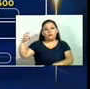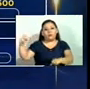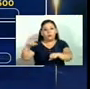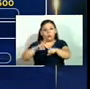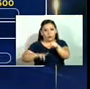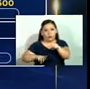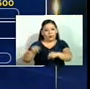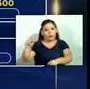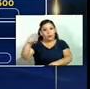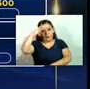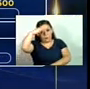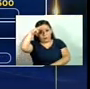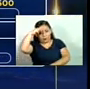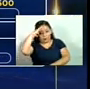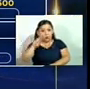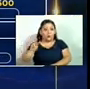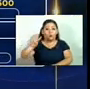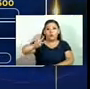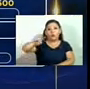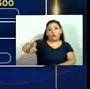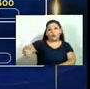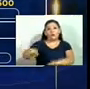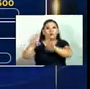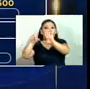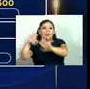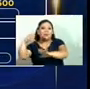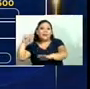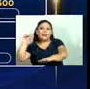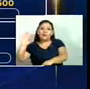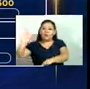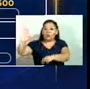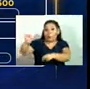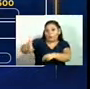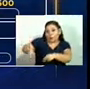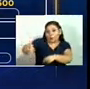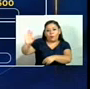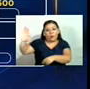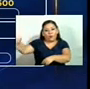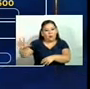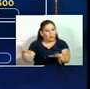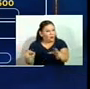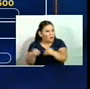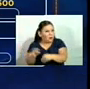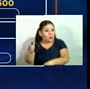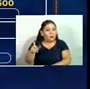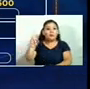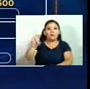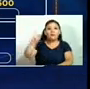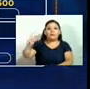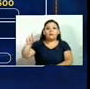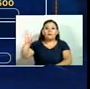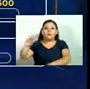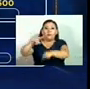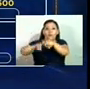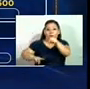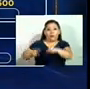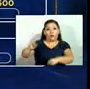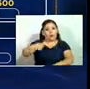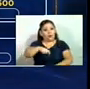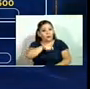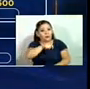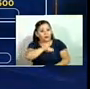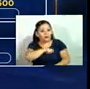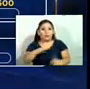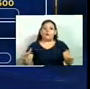México puede llegar hasta los 2.600 pesos, eso es un equivalente a 114 dólares. Y en España también se han